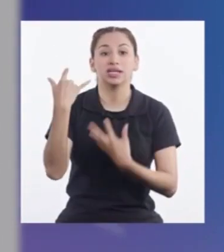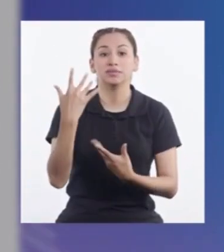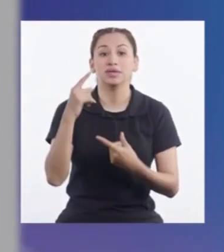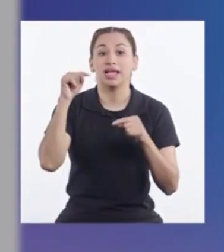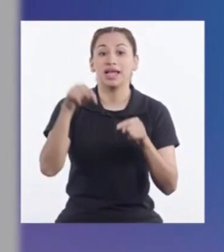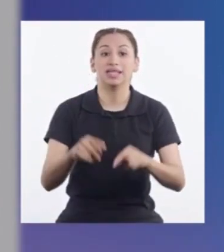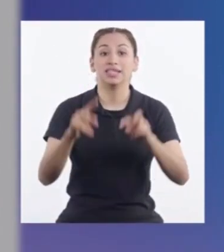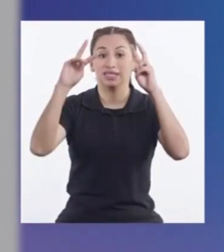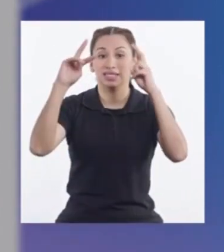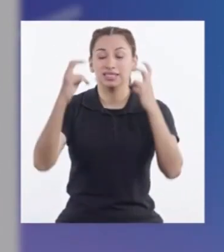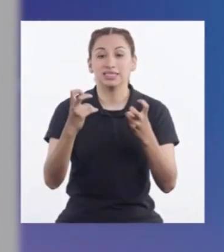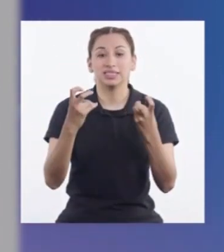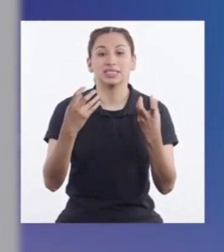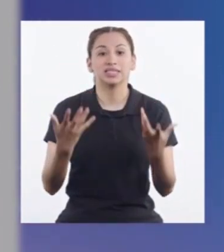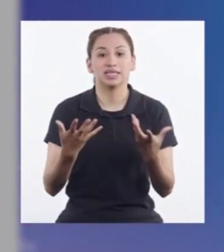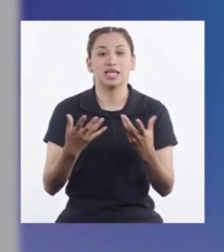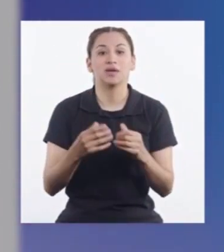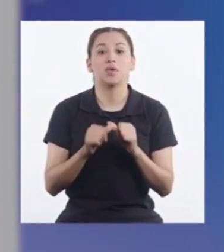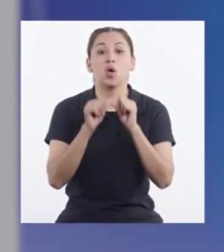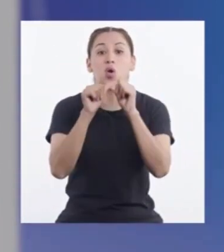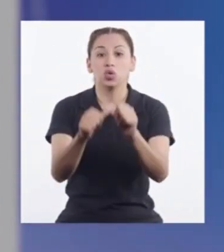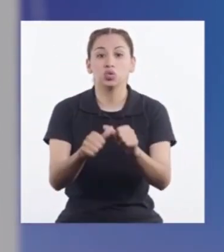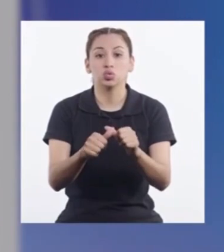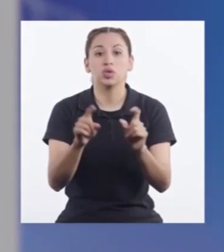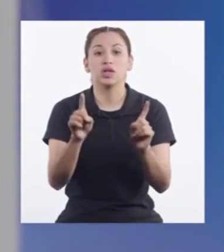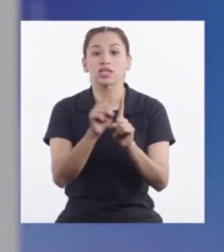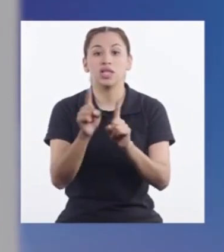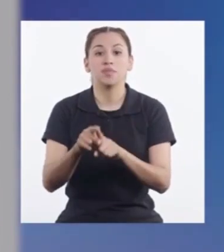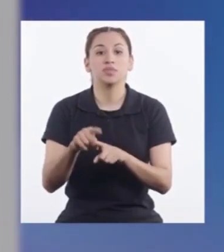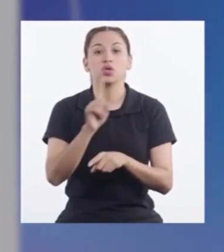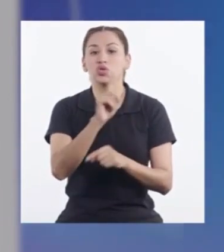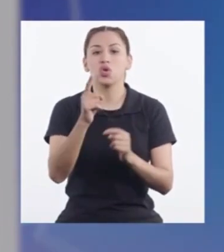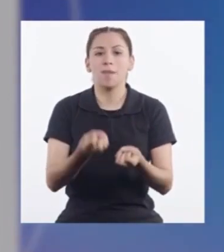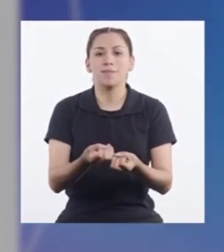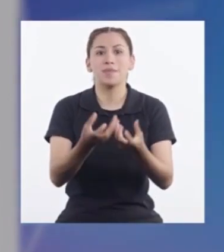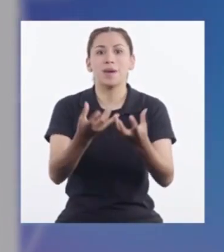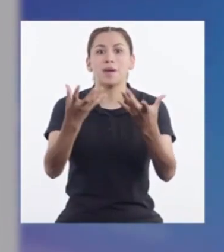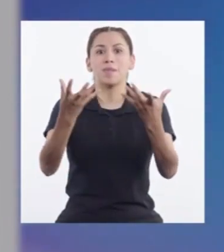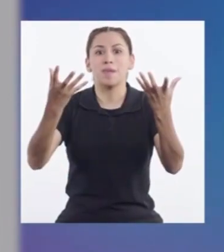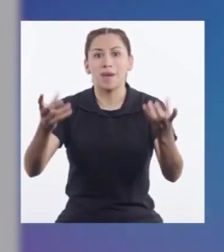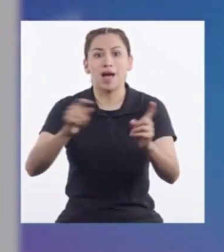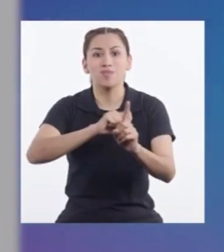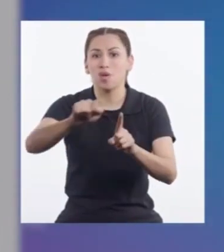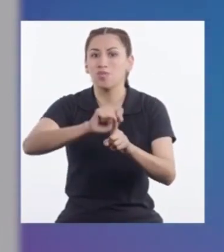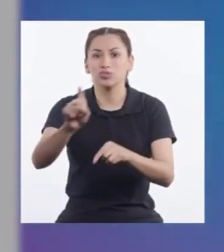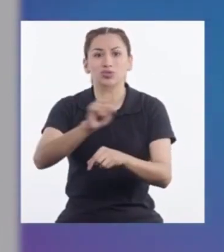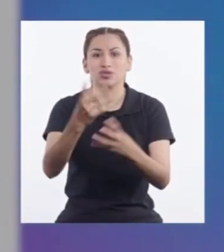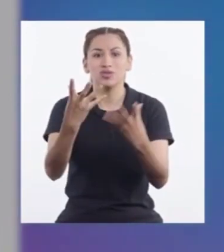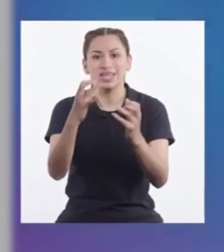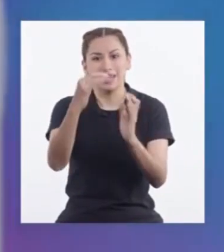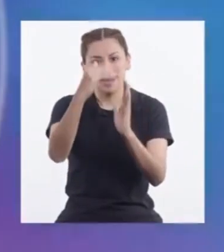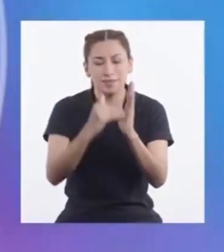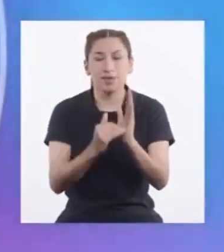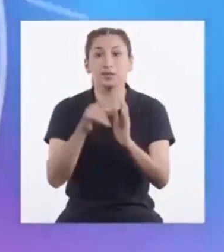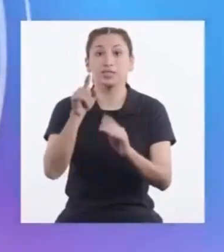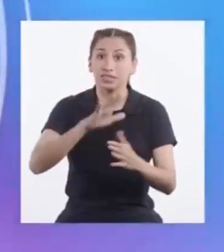espera Que la situación Se resuelva Y no se produzca Más incendios Forestales Esas poblaciones